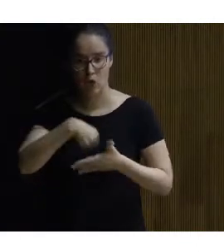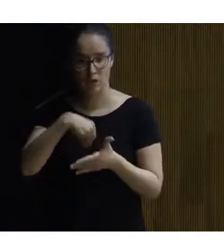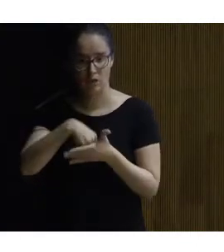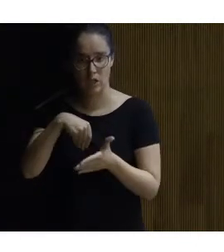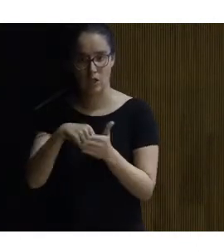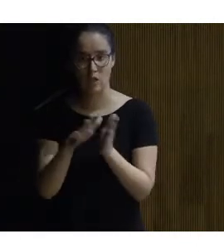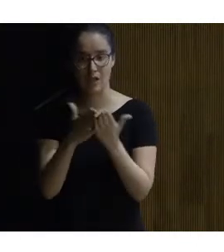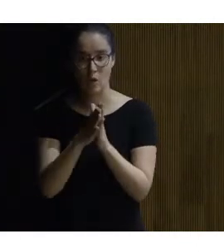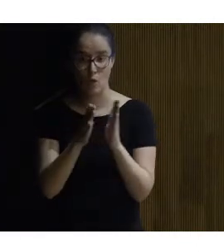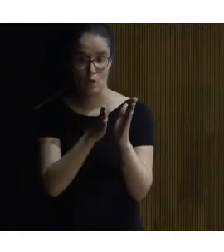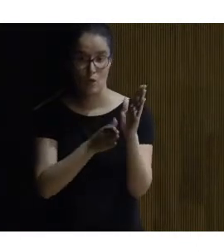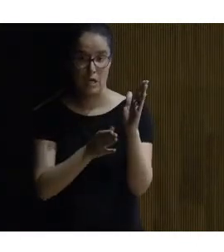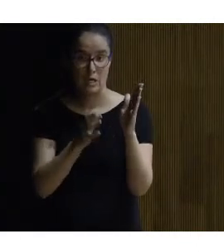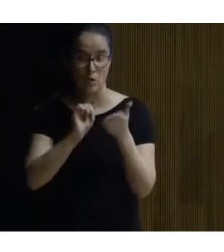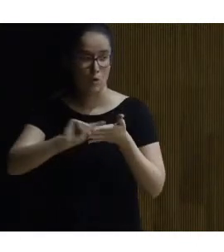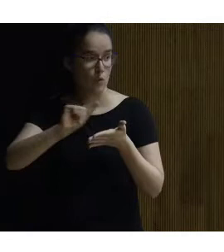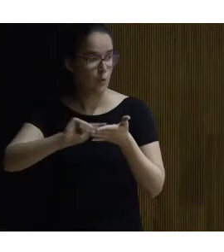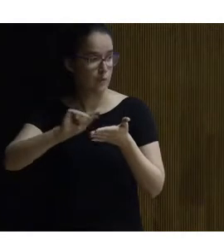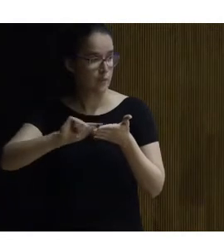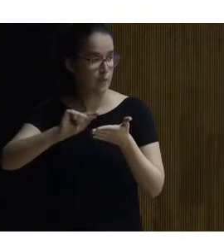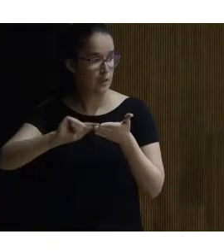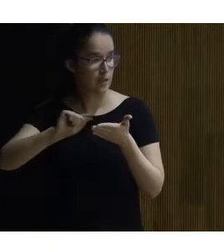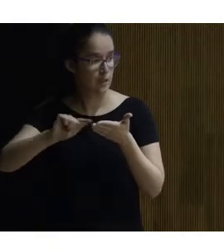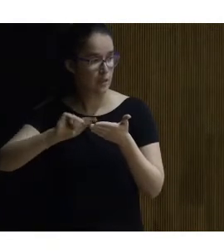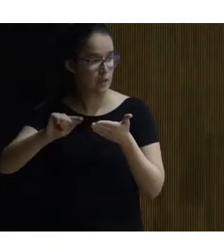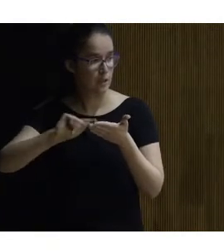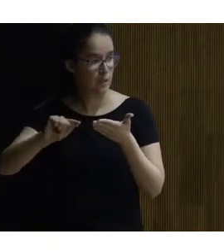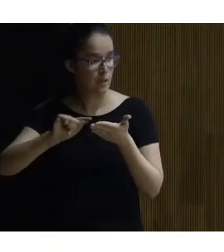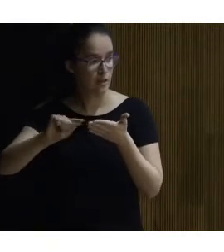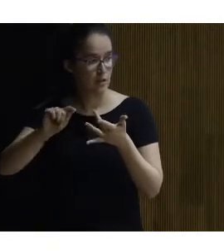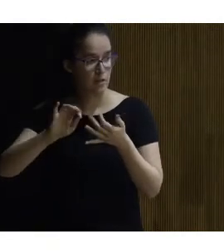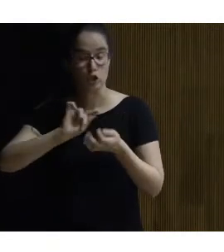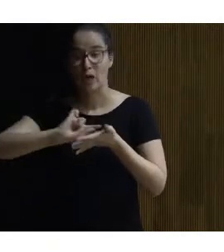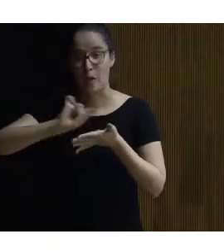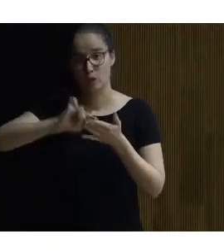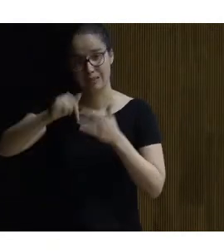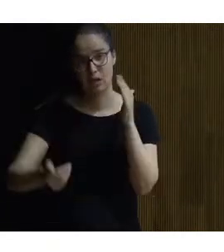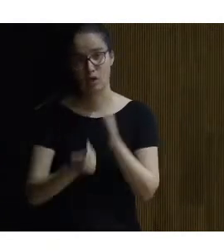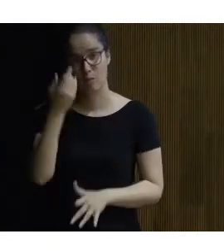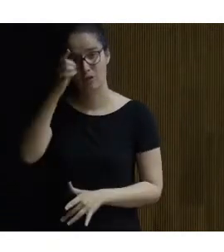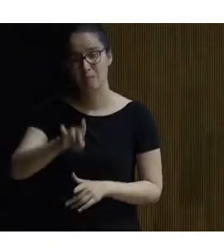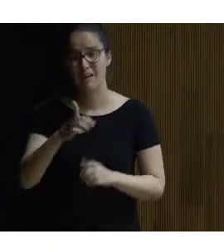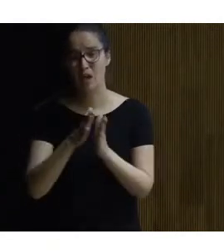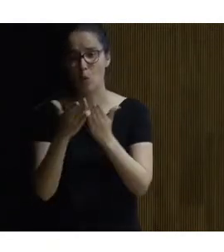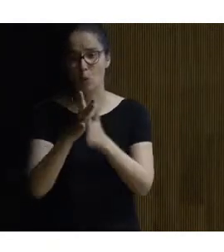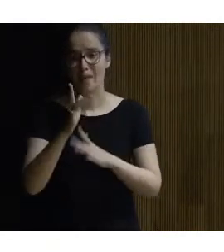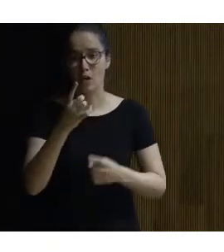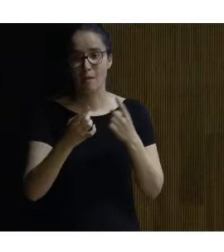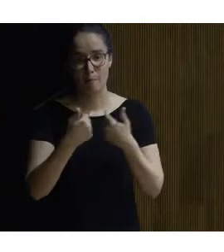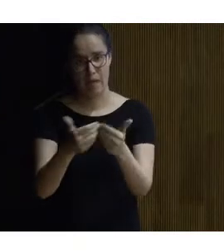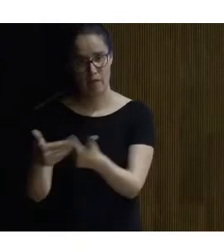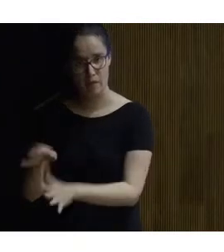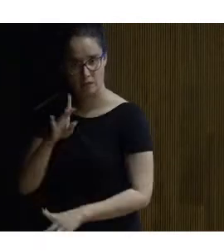del cuaderno apuntes de la jornada pero también había un cuaderno es que ha habido varias